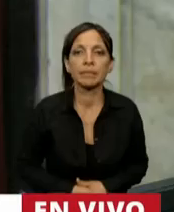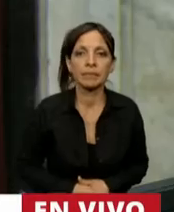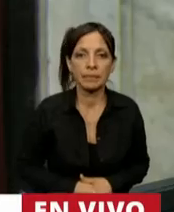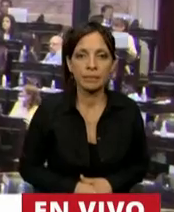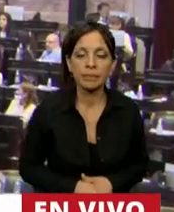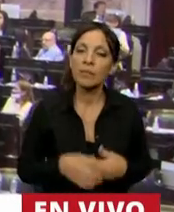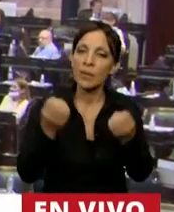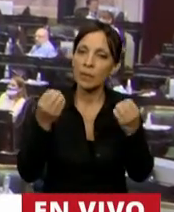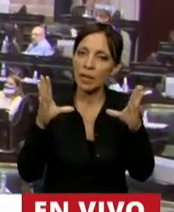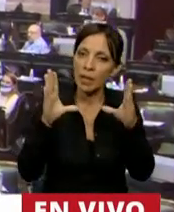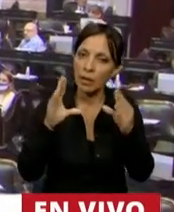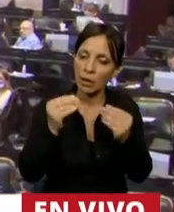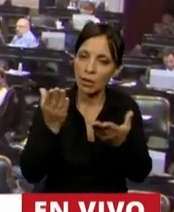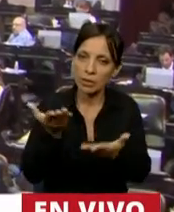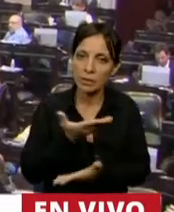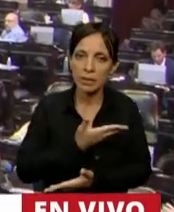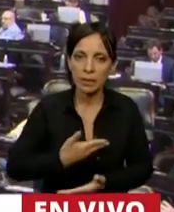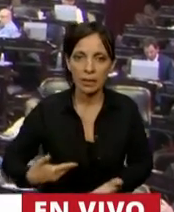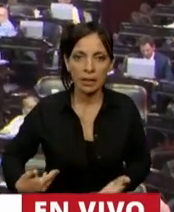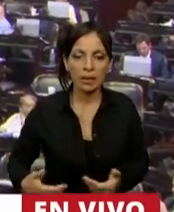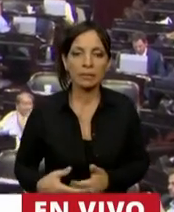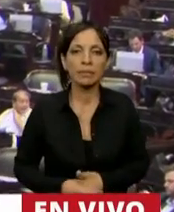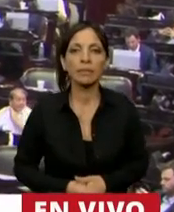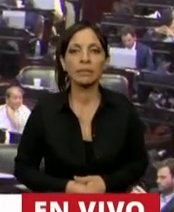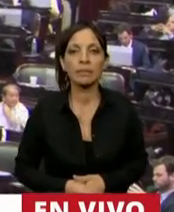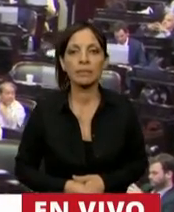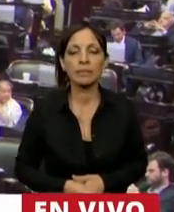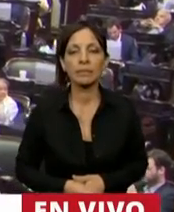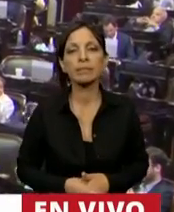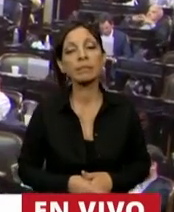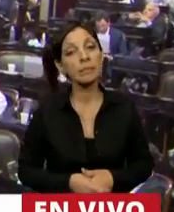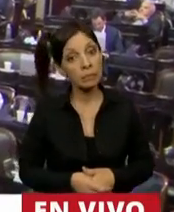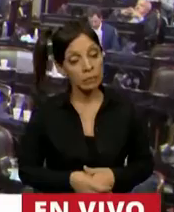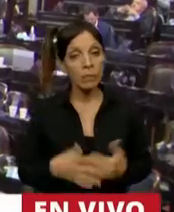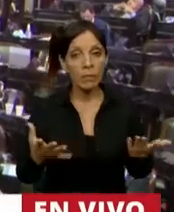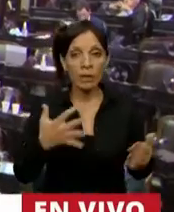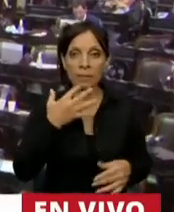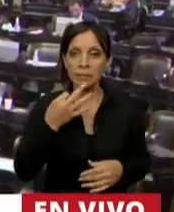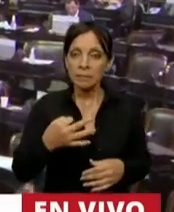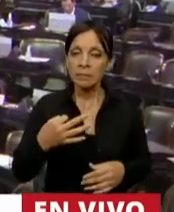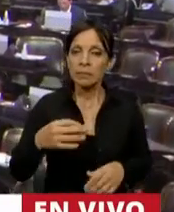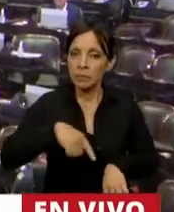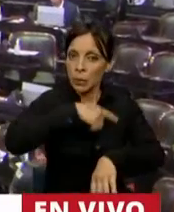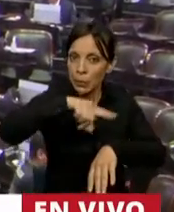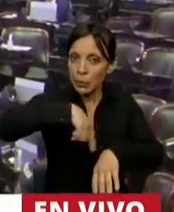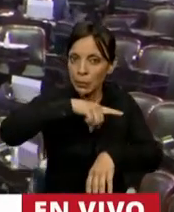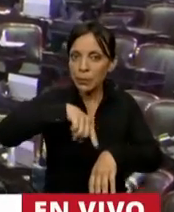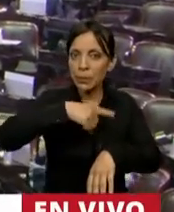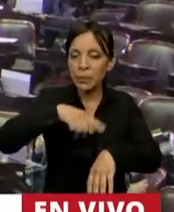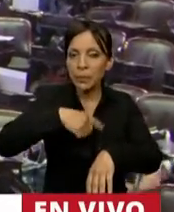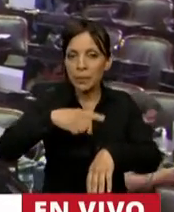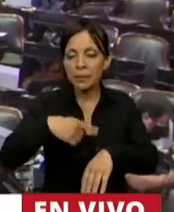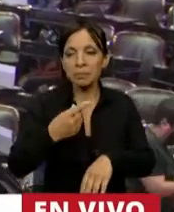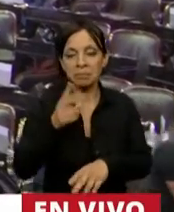Buenas noches, señor Presidente. Bueno, la verdad que estuvimos muchísimas horas escuchando,